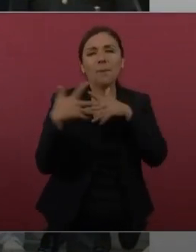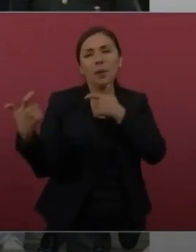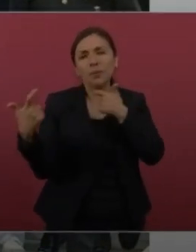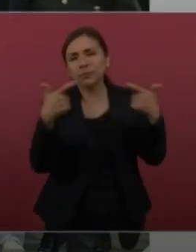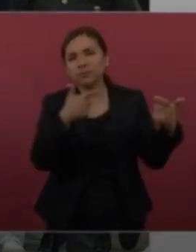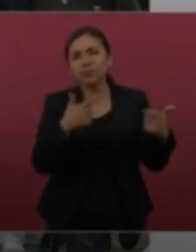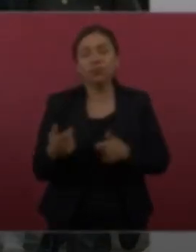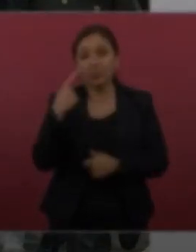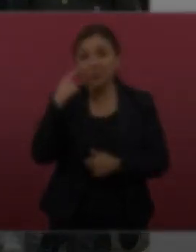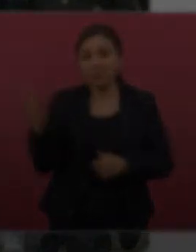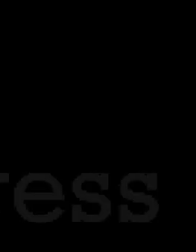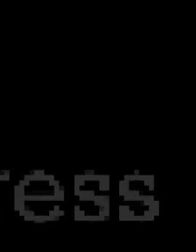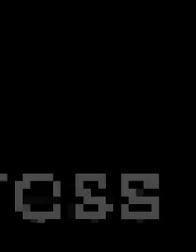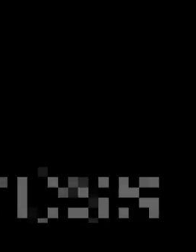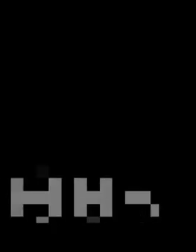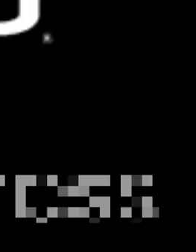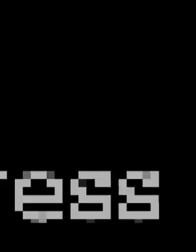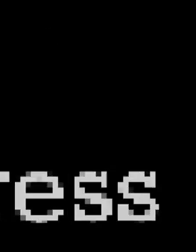todo lo que todavía estamos.